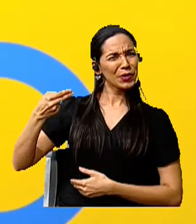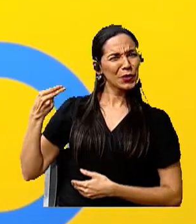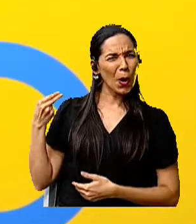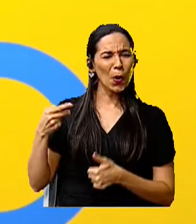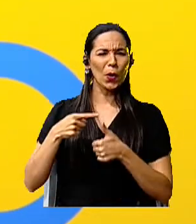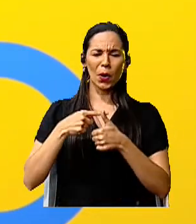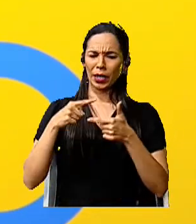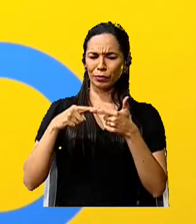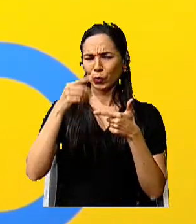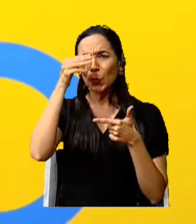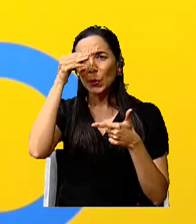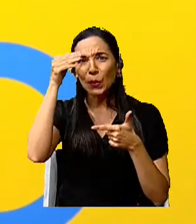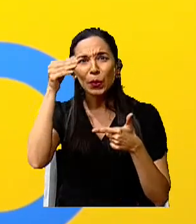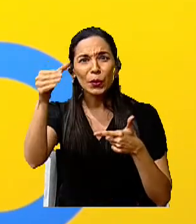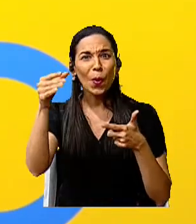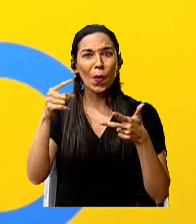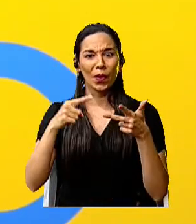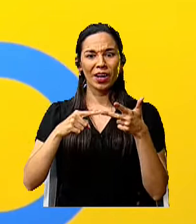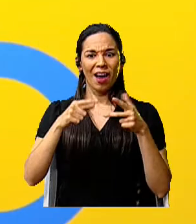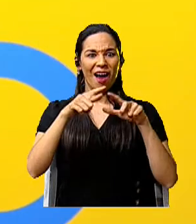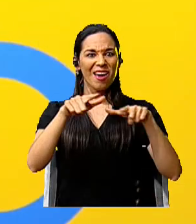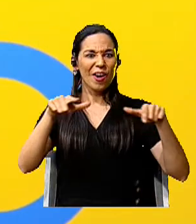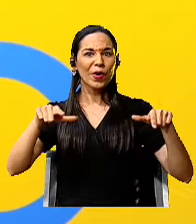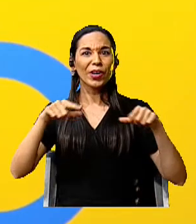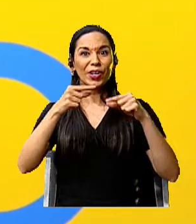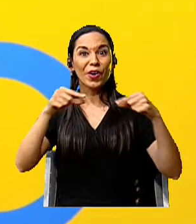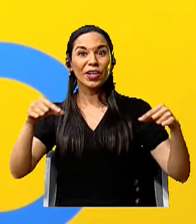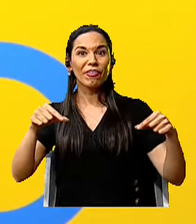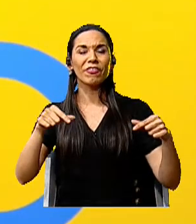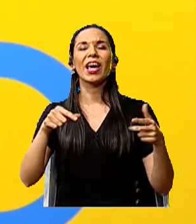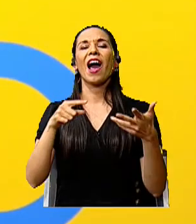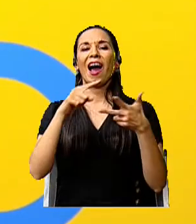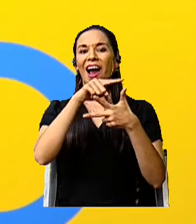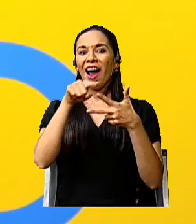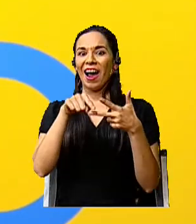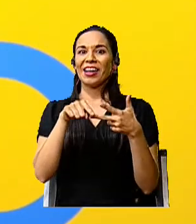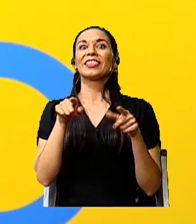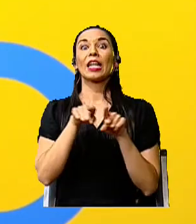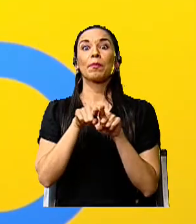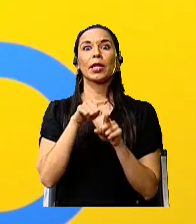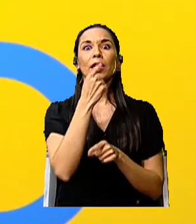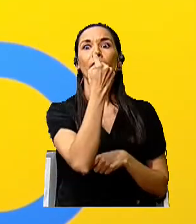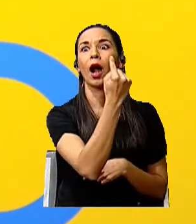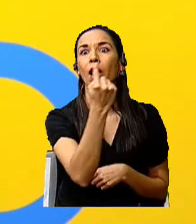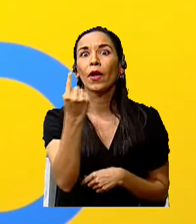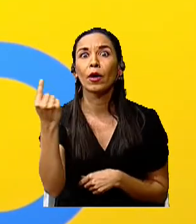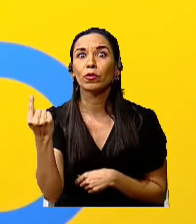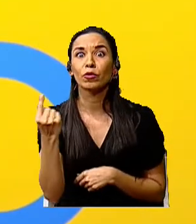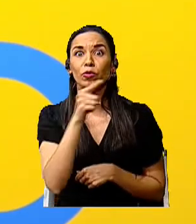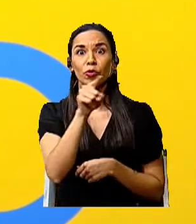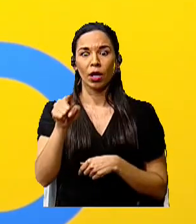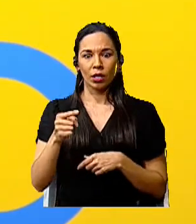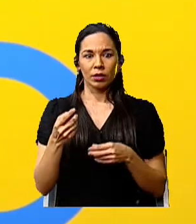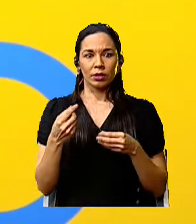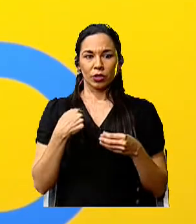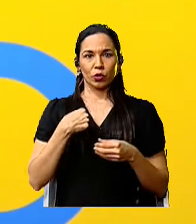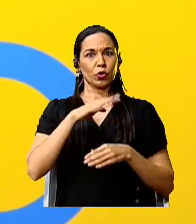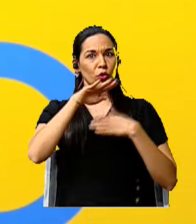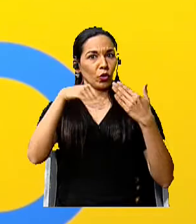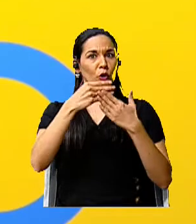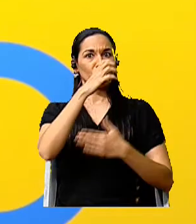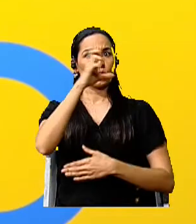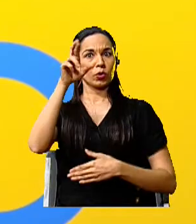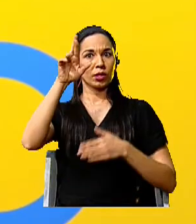sobre cultura, sobre geografía, sobre el papel que cada uno de ustedes y todos los costalicenses